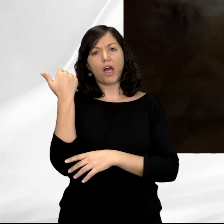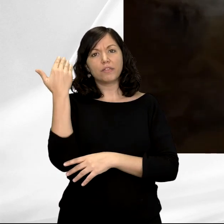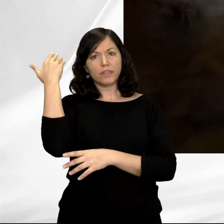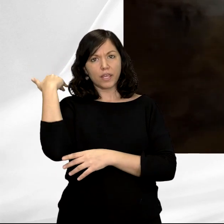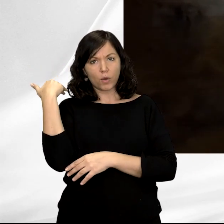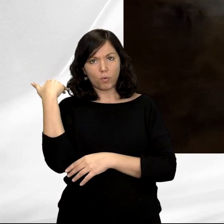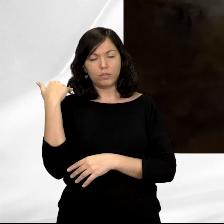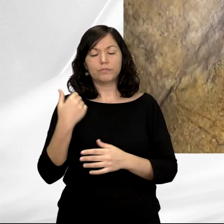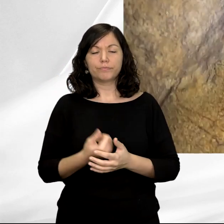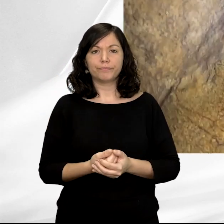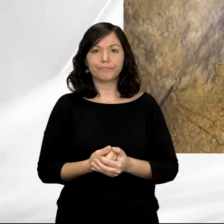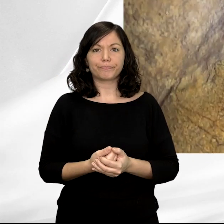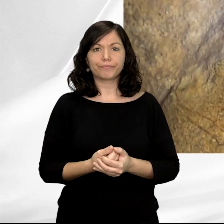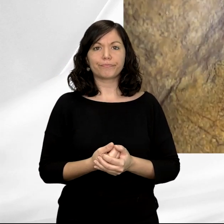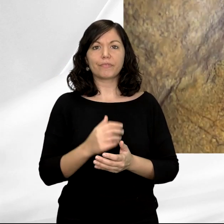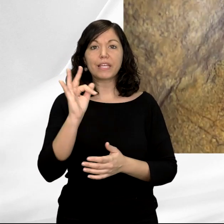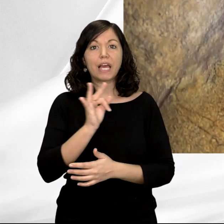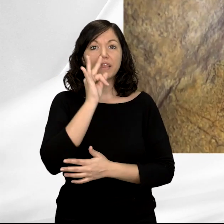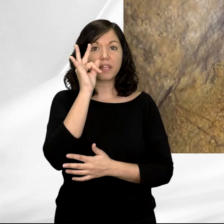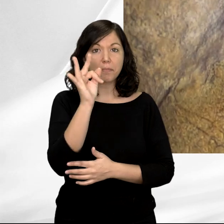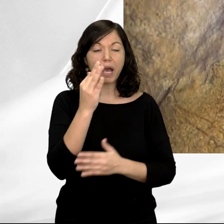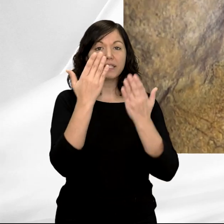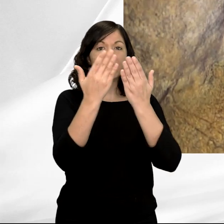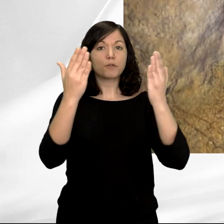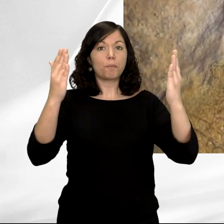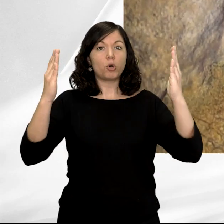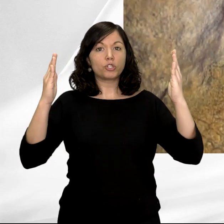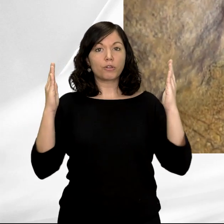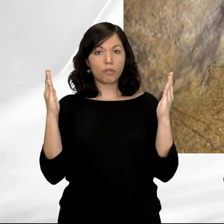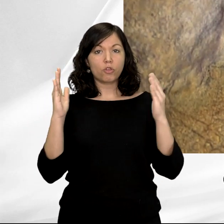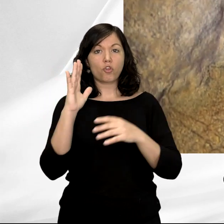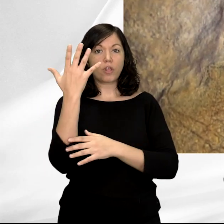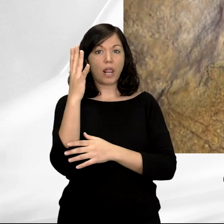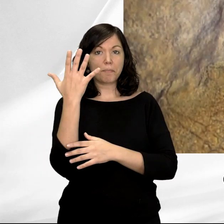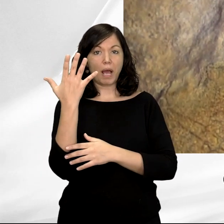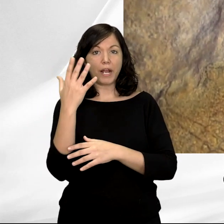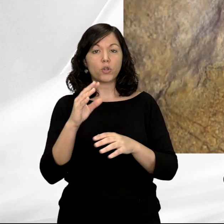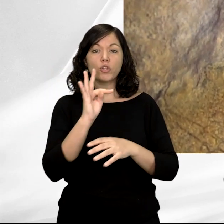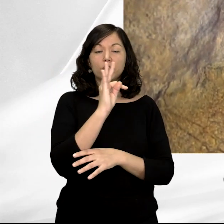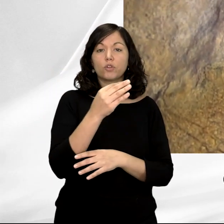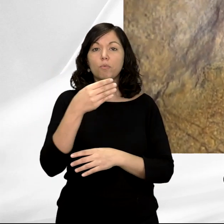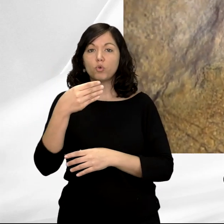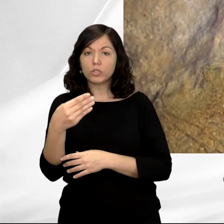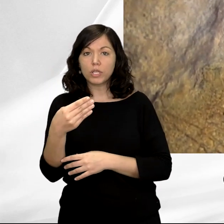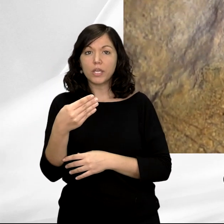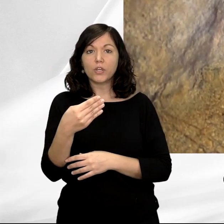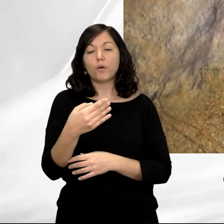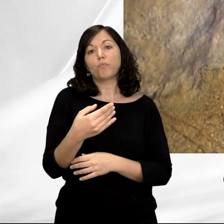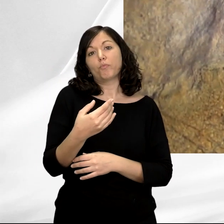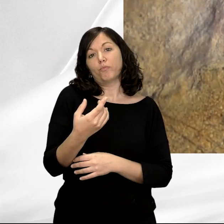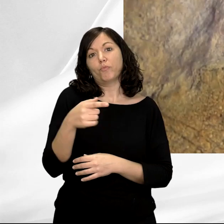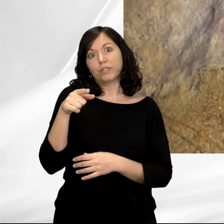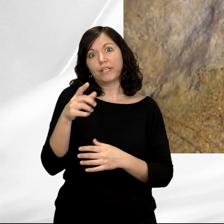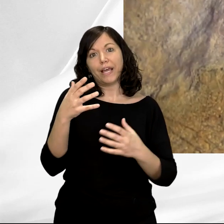menos al gravetiense. Y además, en la disposición que tiene esta mano en Tito Bustillo, lo que destaca sobre todo es el contexto,